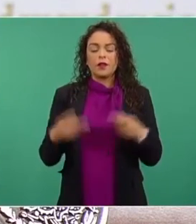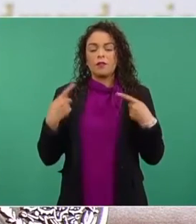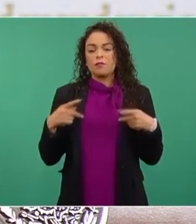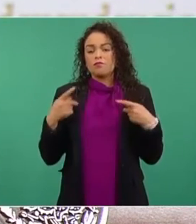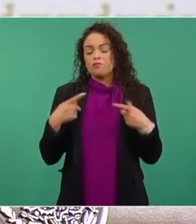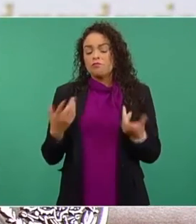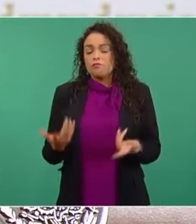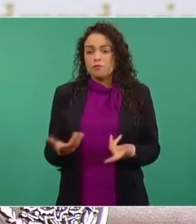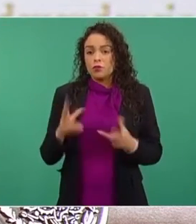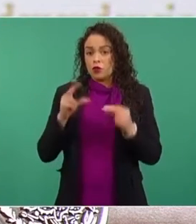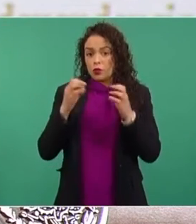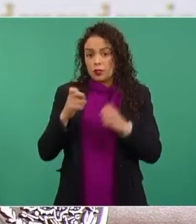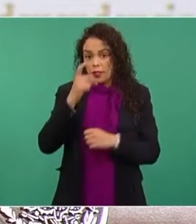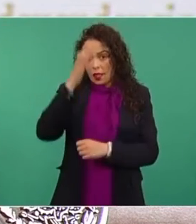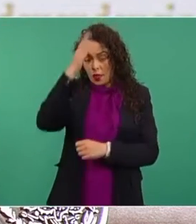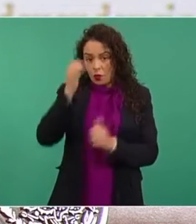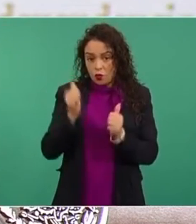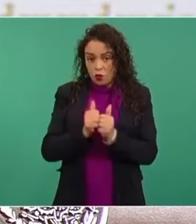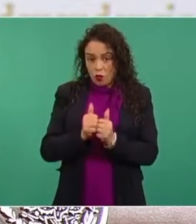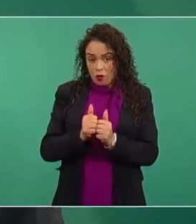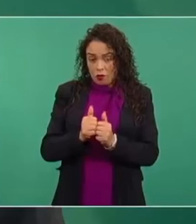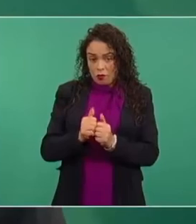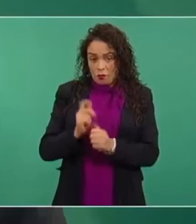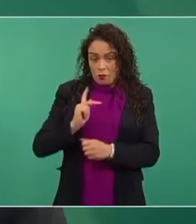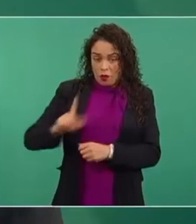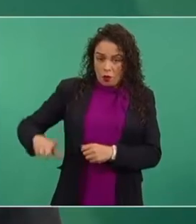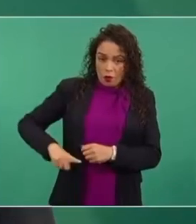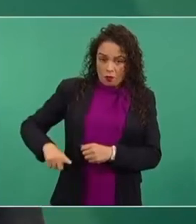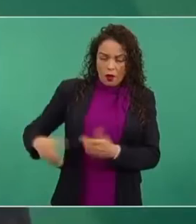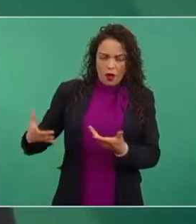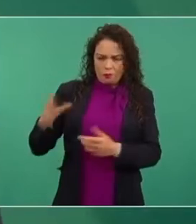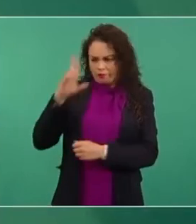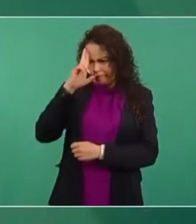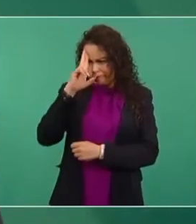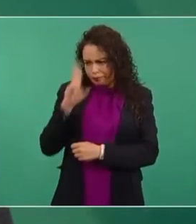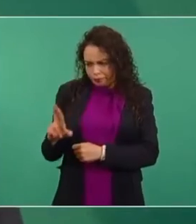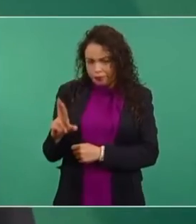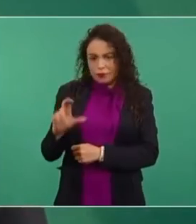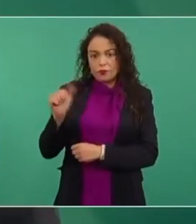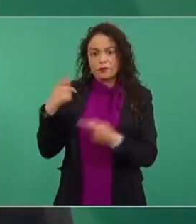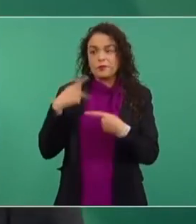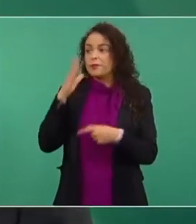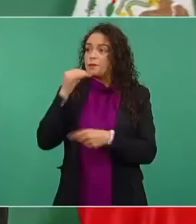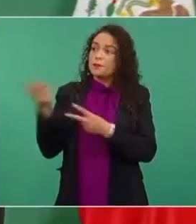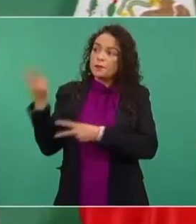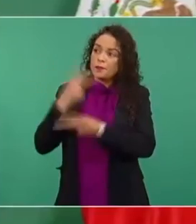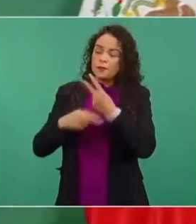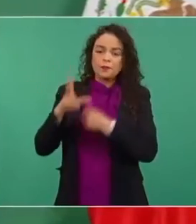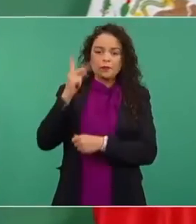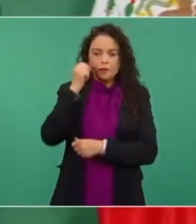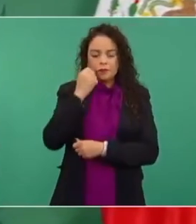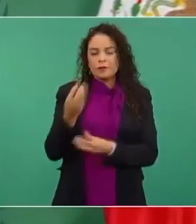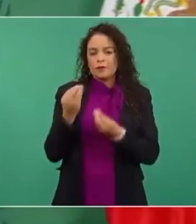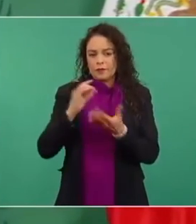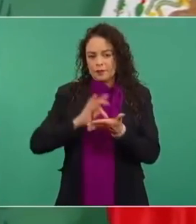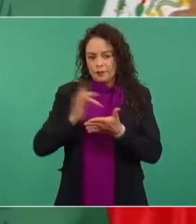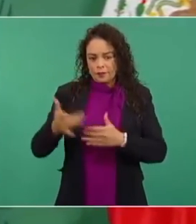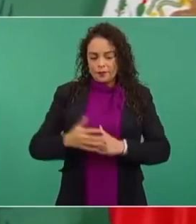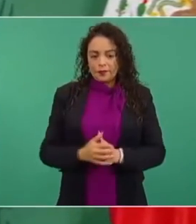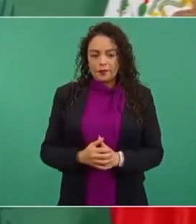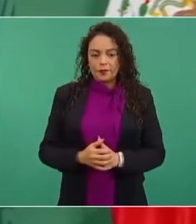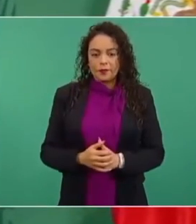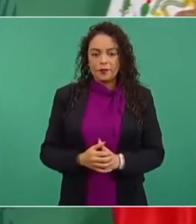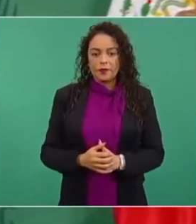del gobierno merecen todo nuestro respeto y siempre vamos a garantizar el derecho